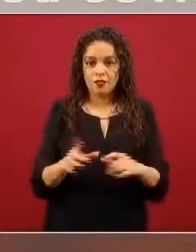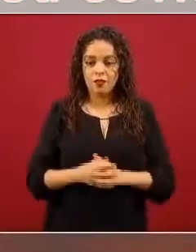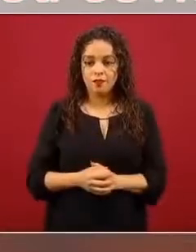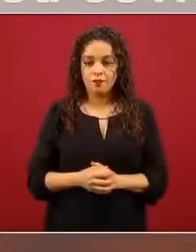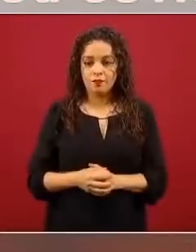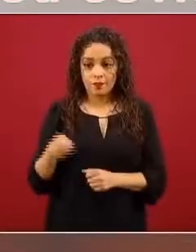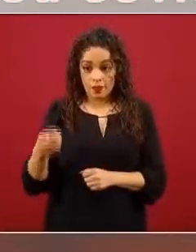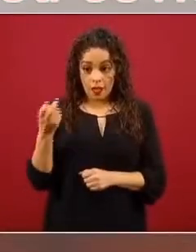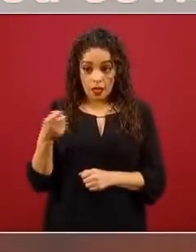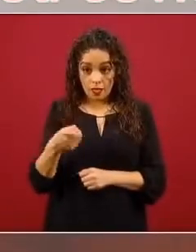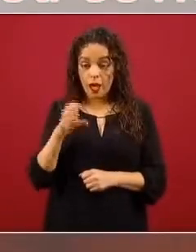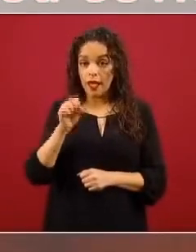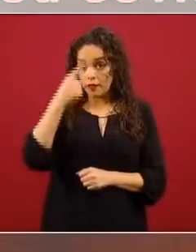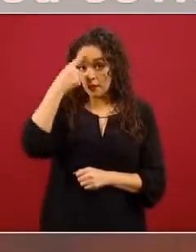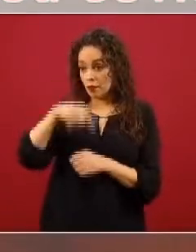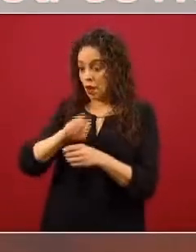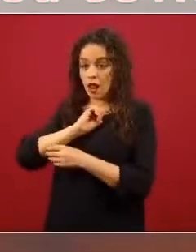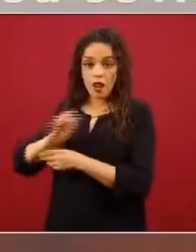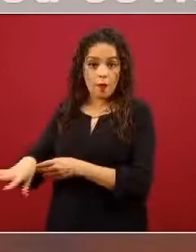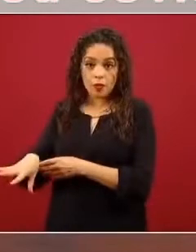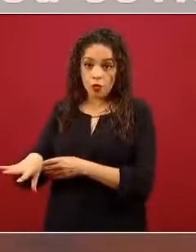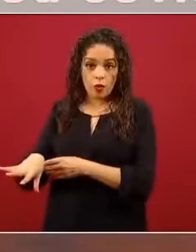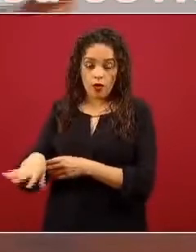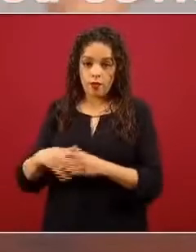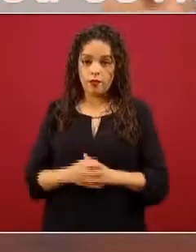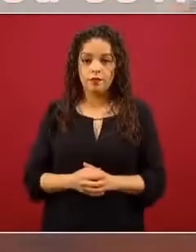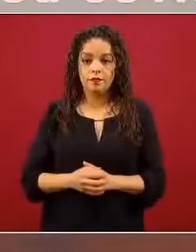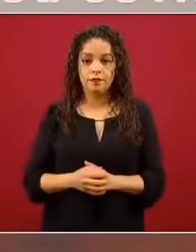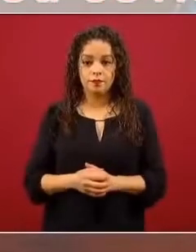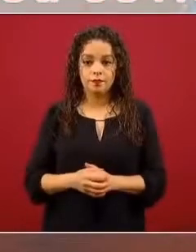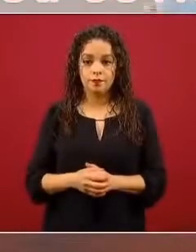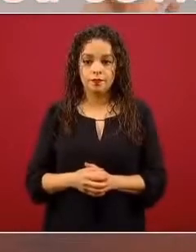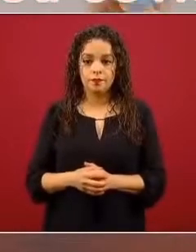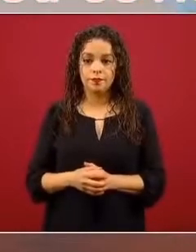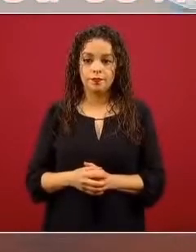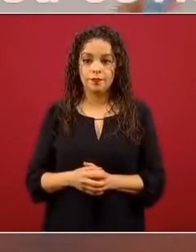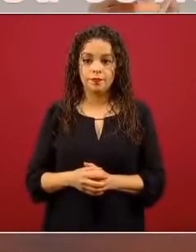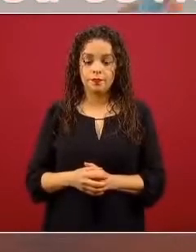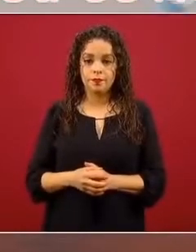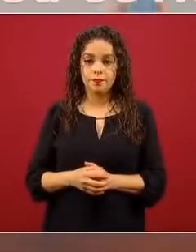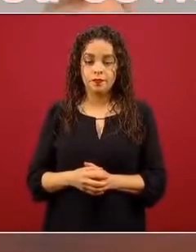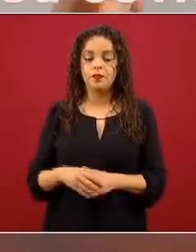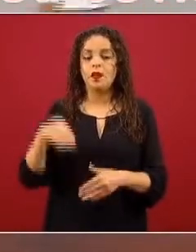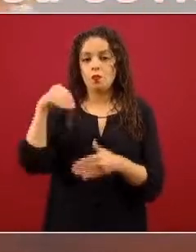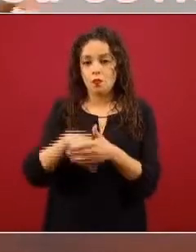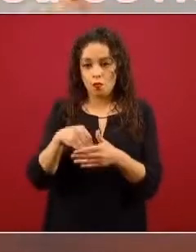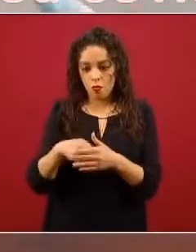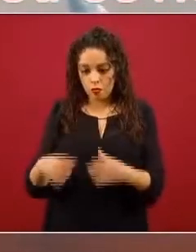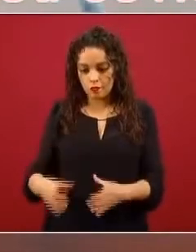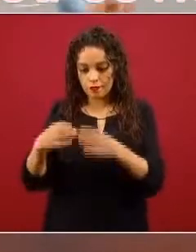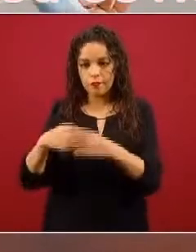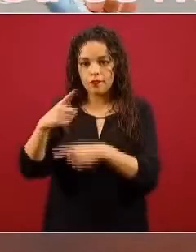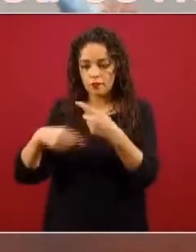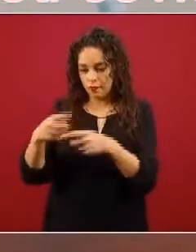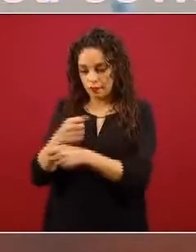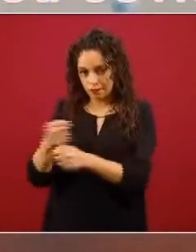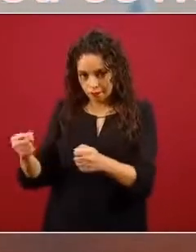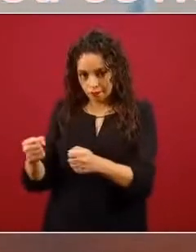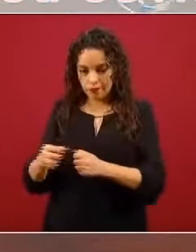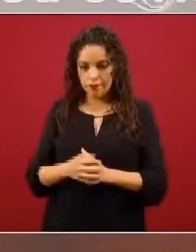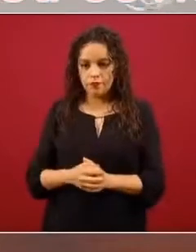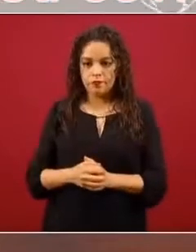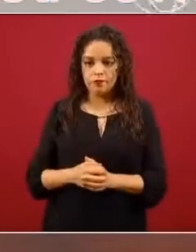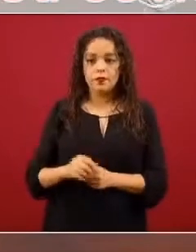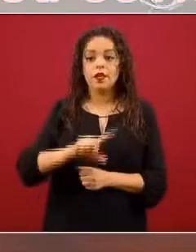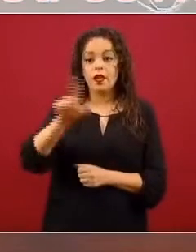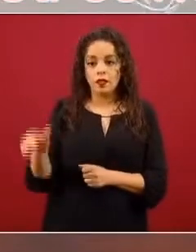desechable. Entonces, lo tendría que tirar. Lo tiro en una bolsa, la cierro y después me